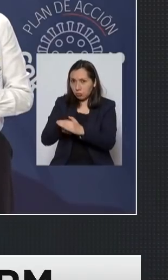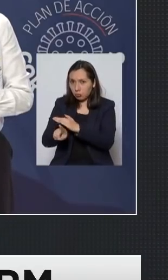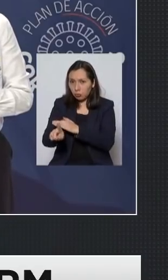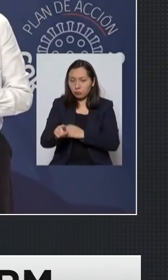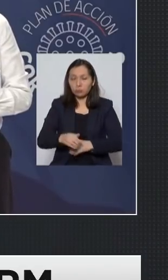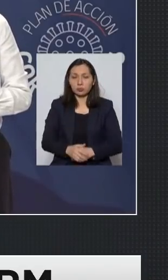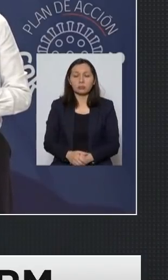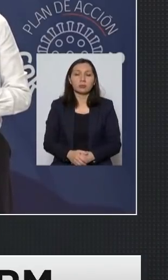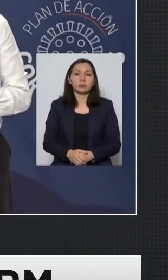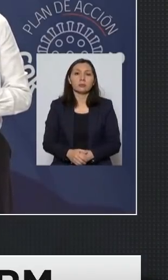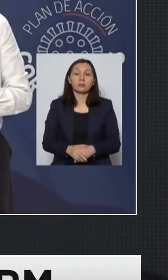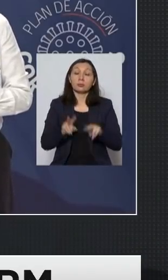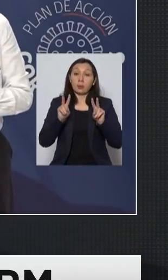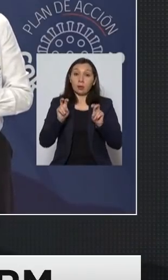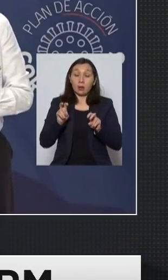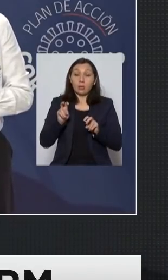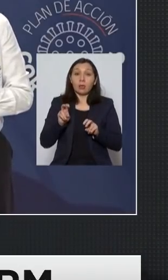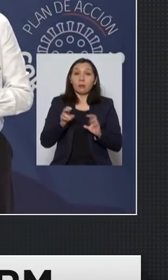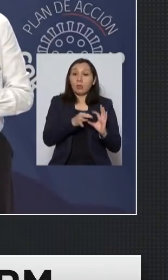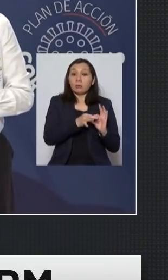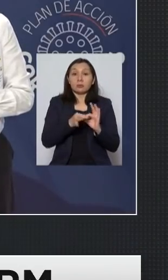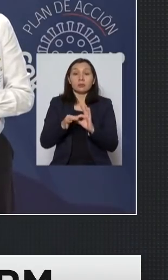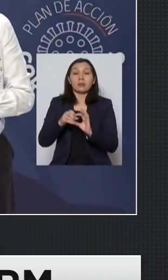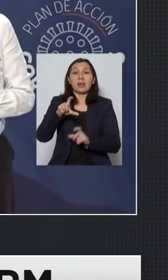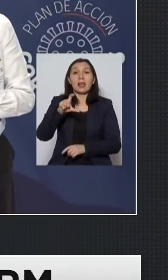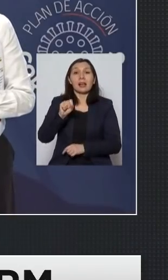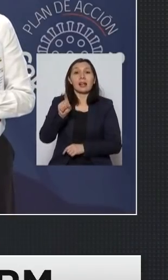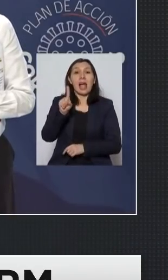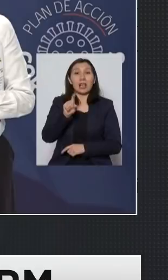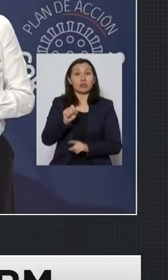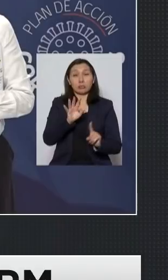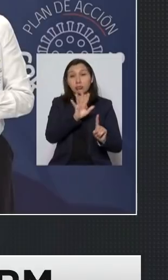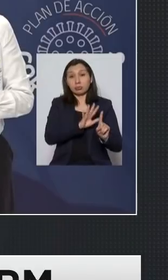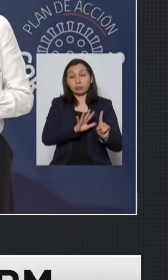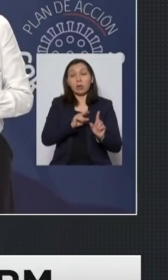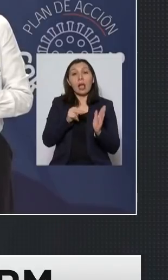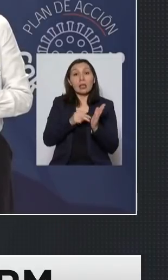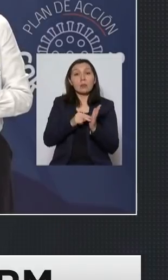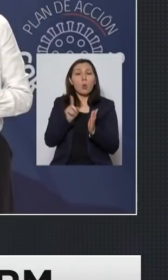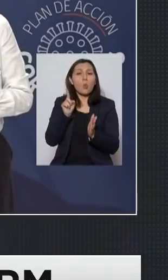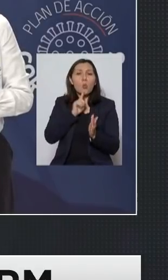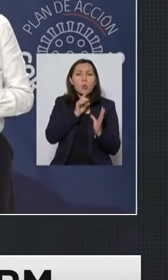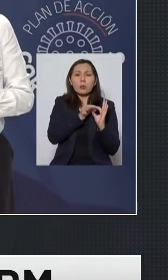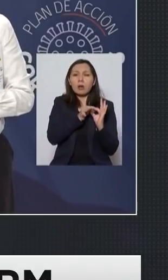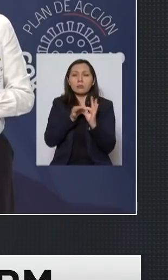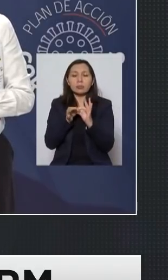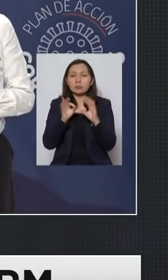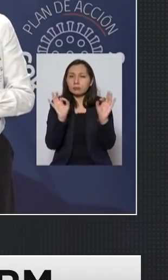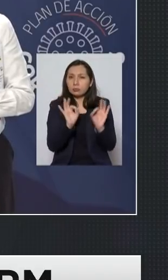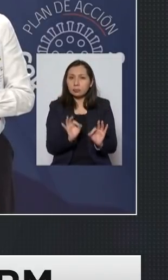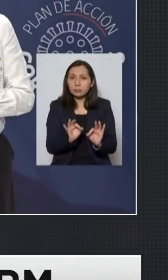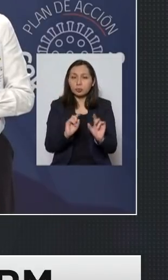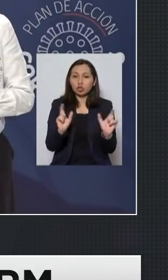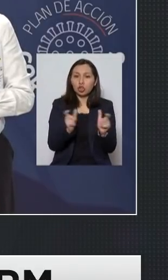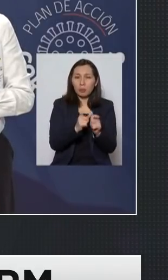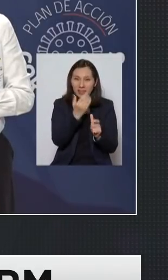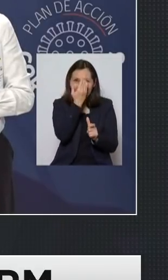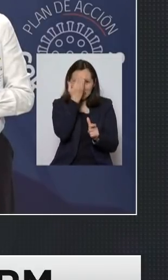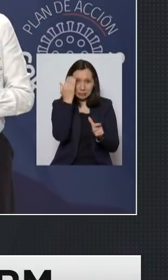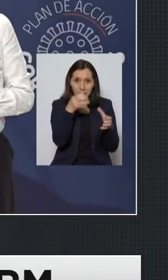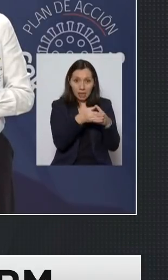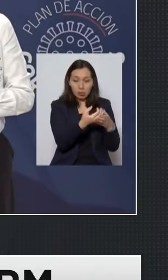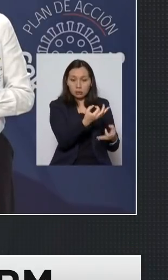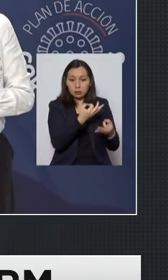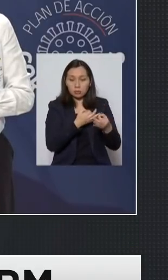en relación a la definición de caso estamos esperando una última definición del comité de expertos